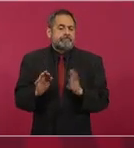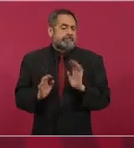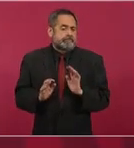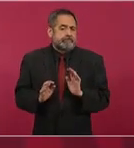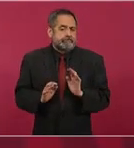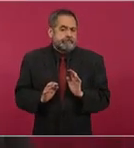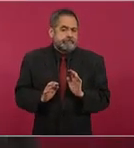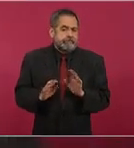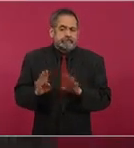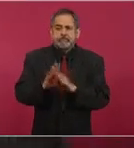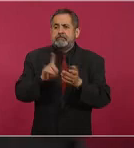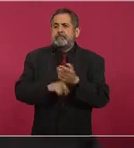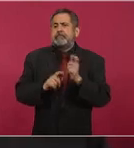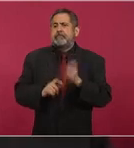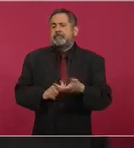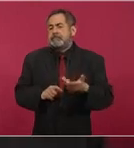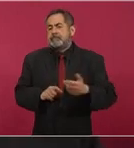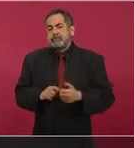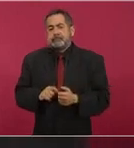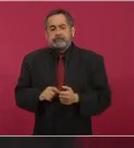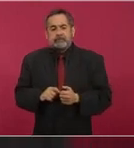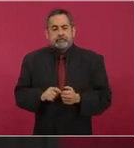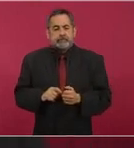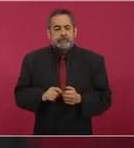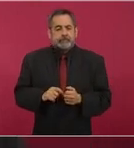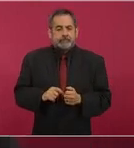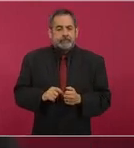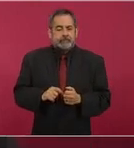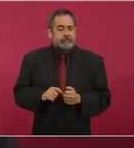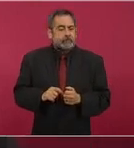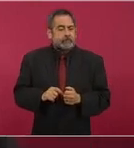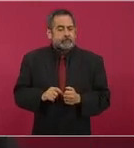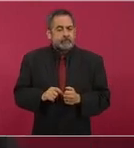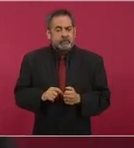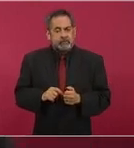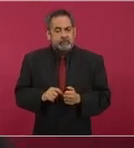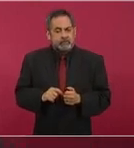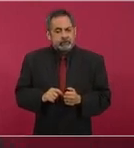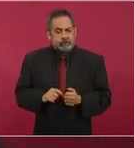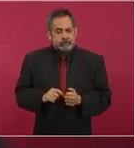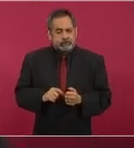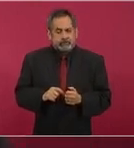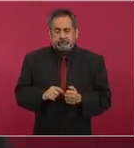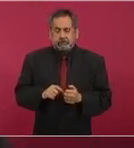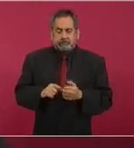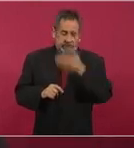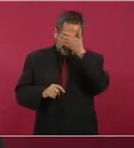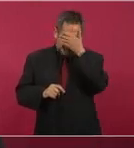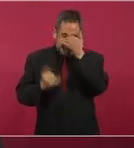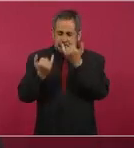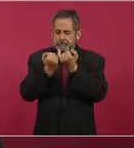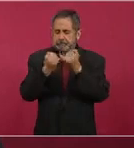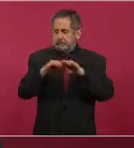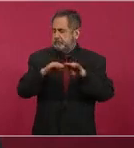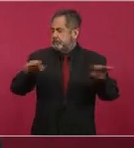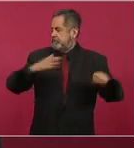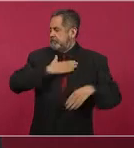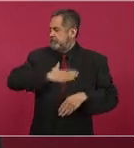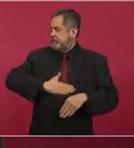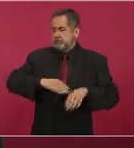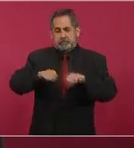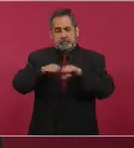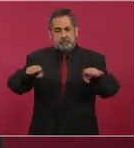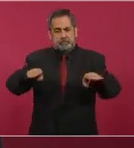imparcial, que